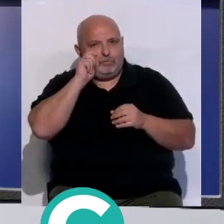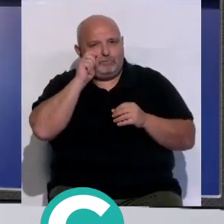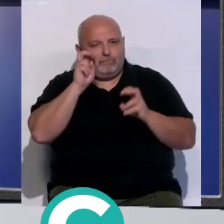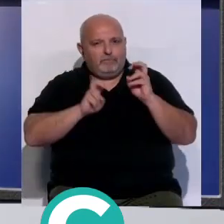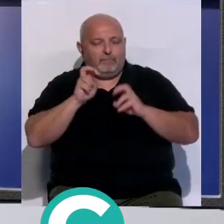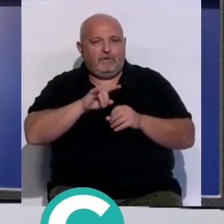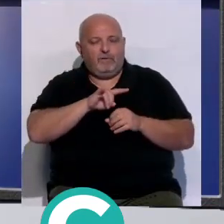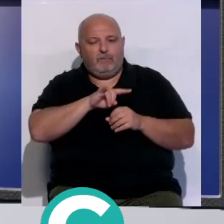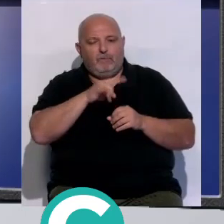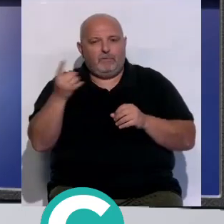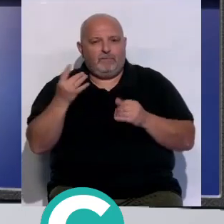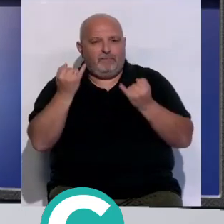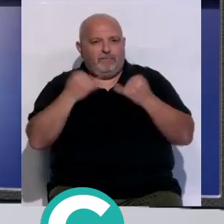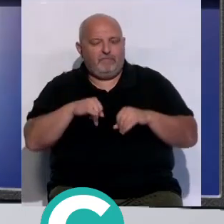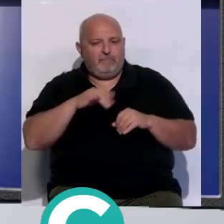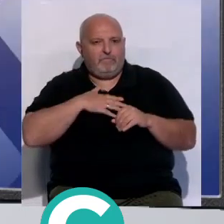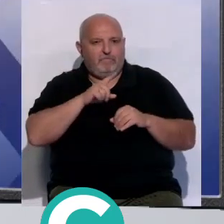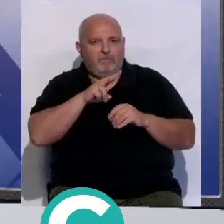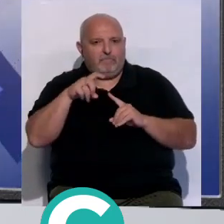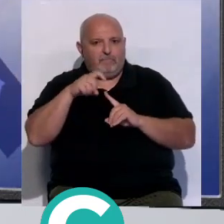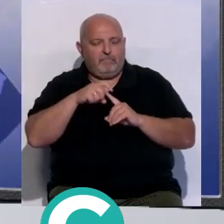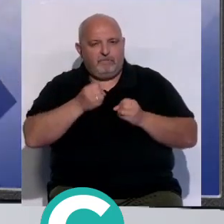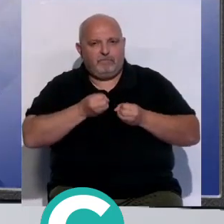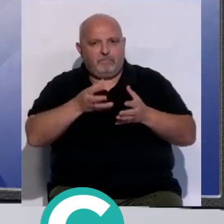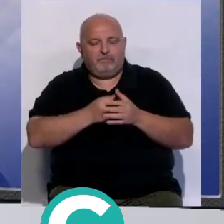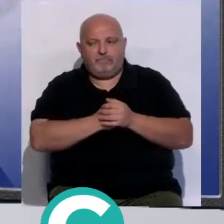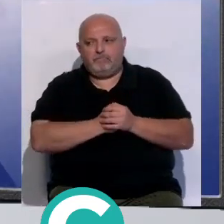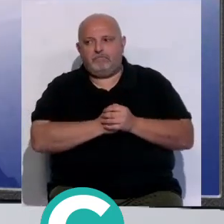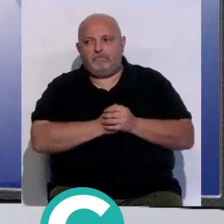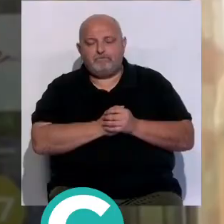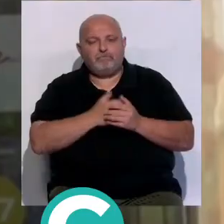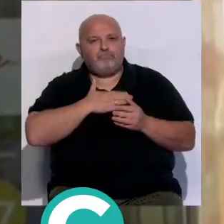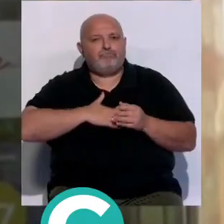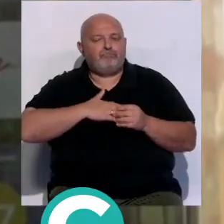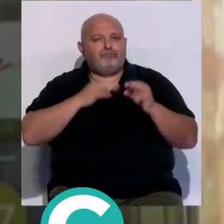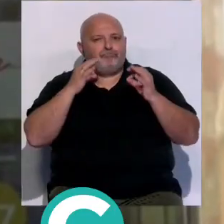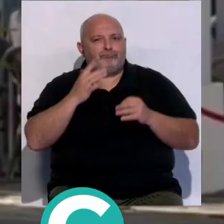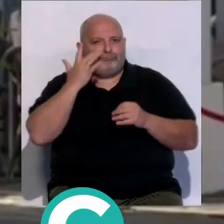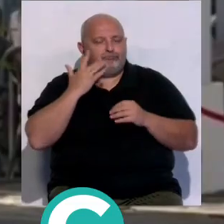el puente festivo del primero de mayo. lo contamos. Un